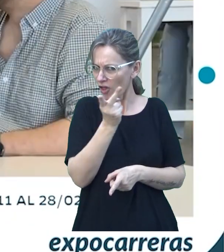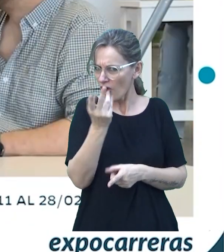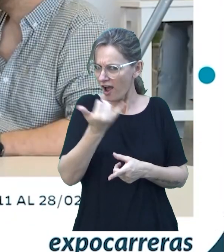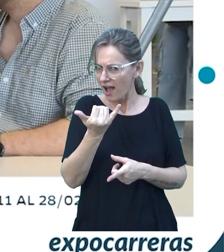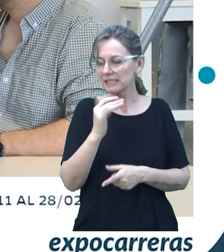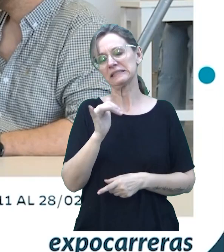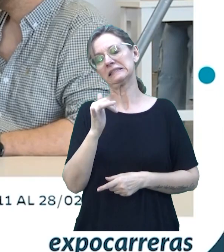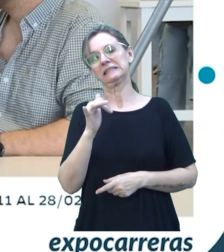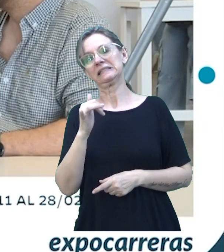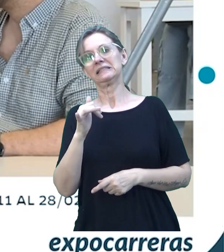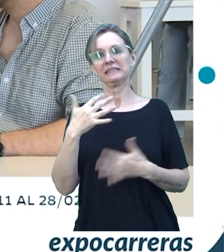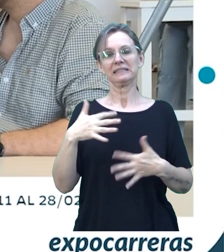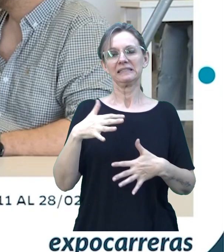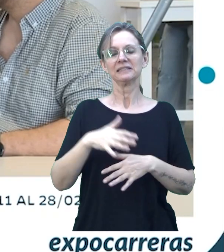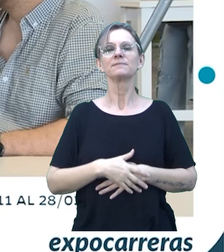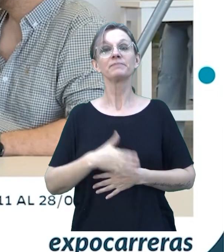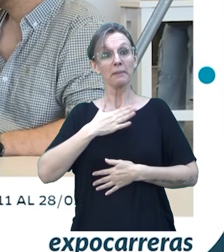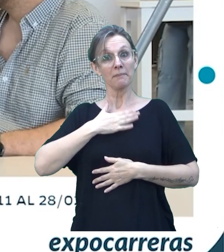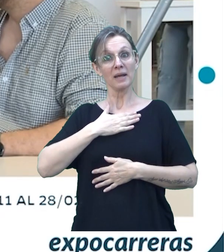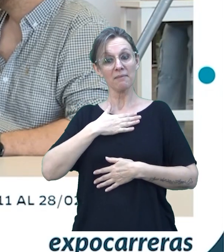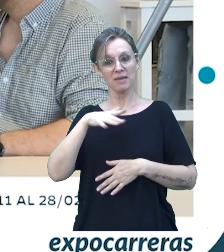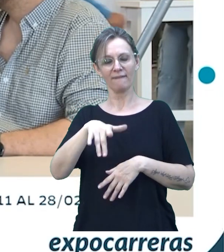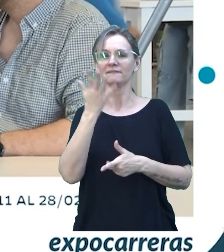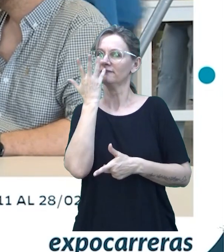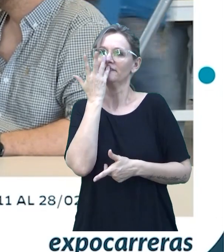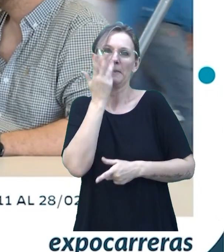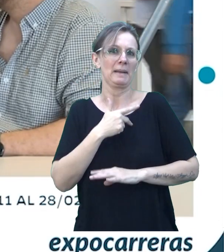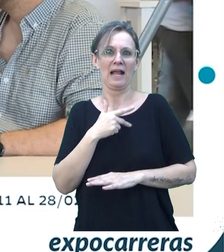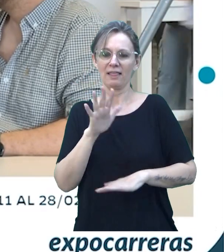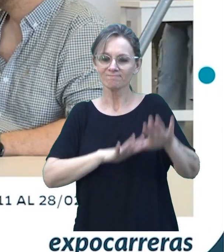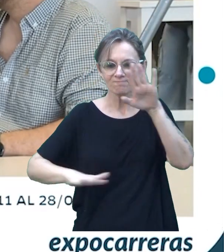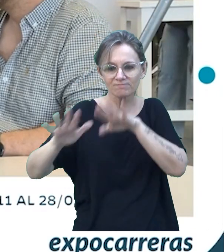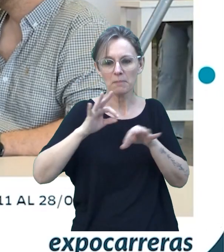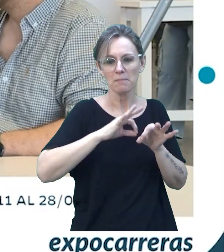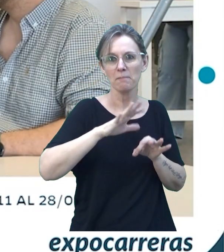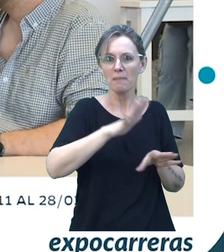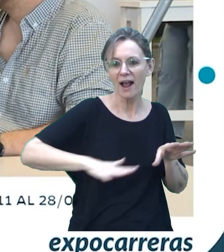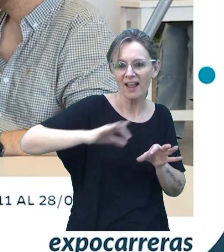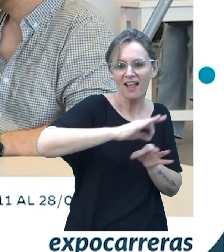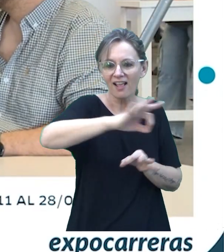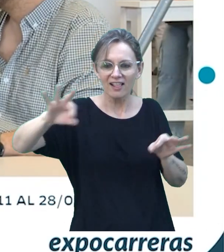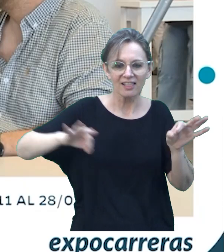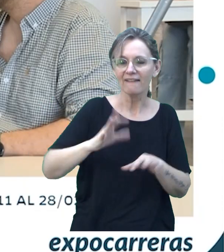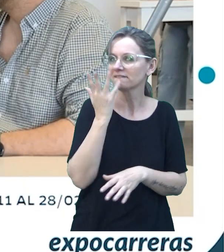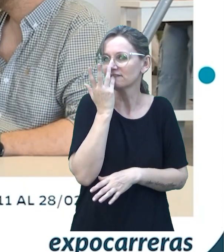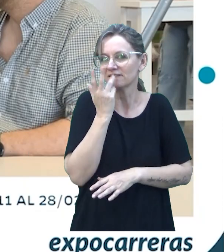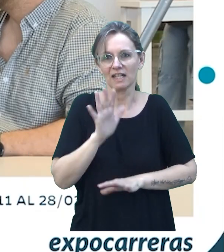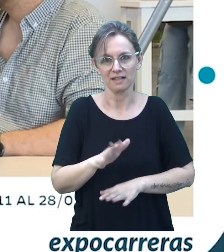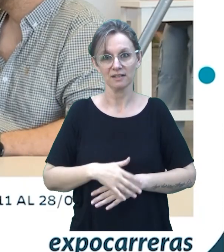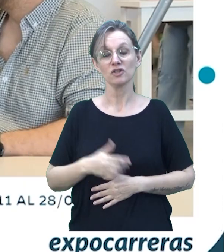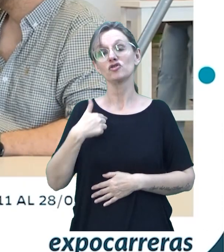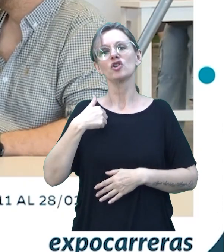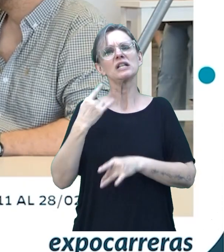sí. Particularmente es el área que más me gusta. Cuando tenemos que delegar dentro de un grupo, yo creo que soy el que